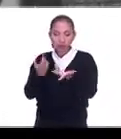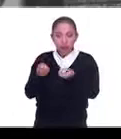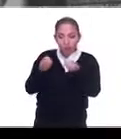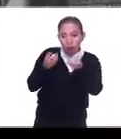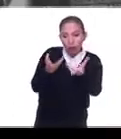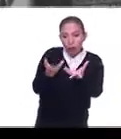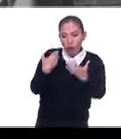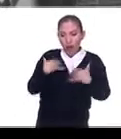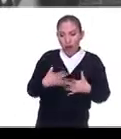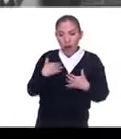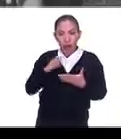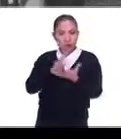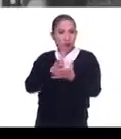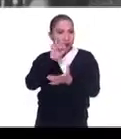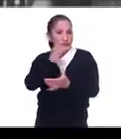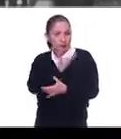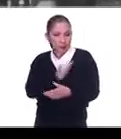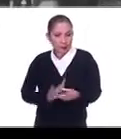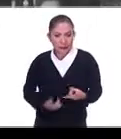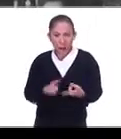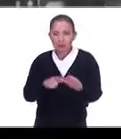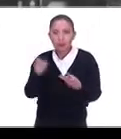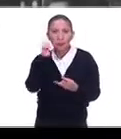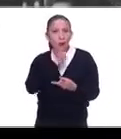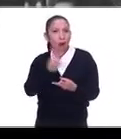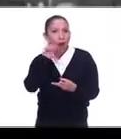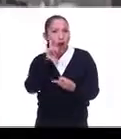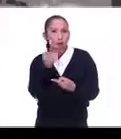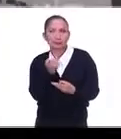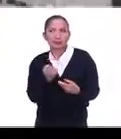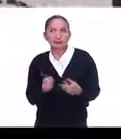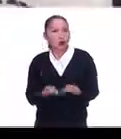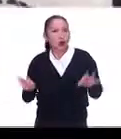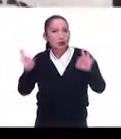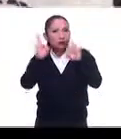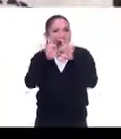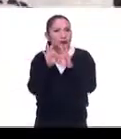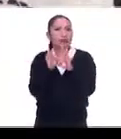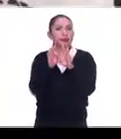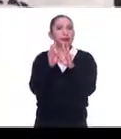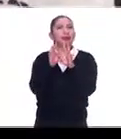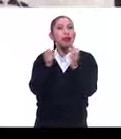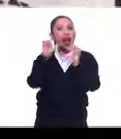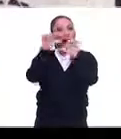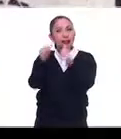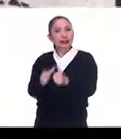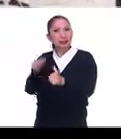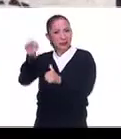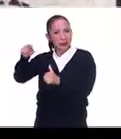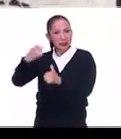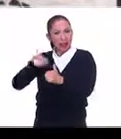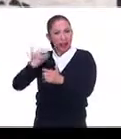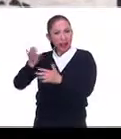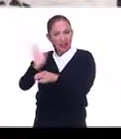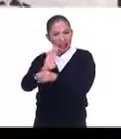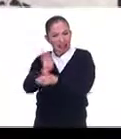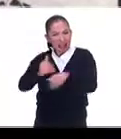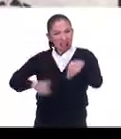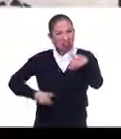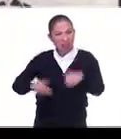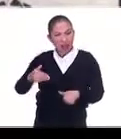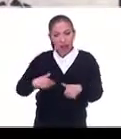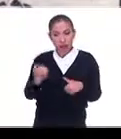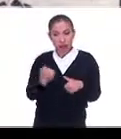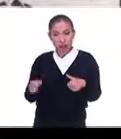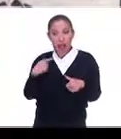a esposas de presidentes, a las grandes artistas del cine, del teatro del